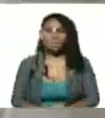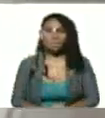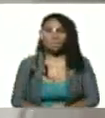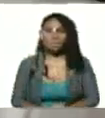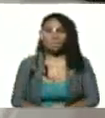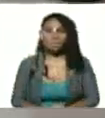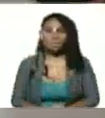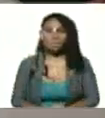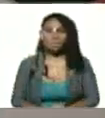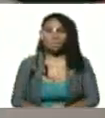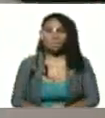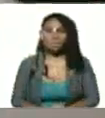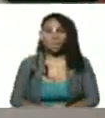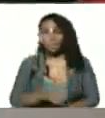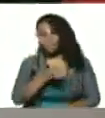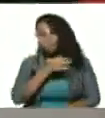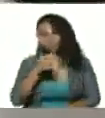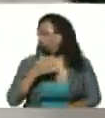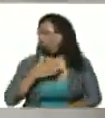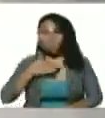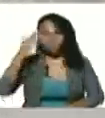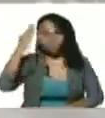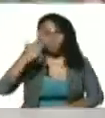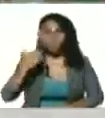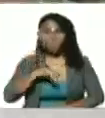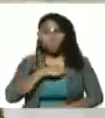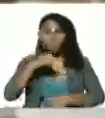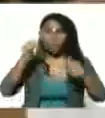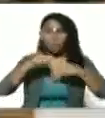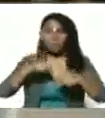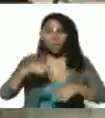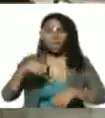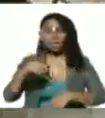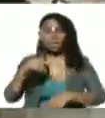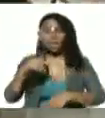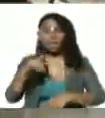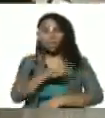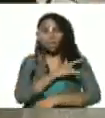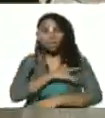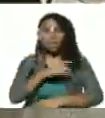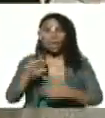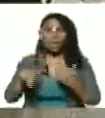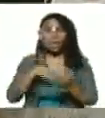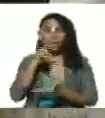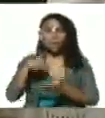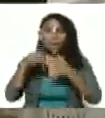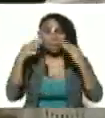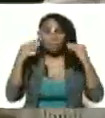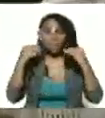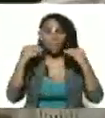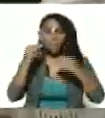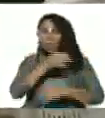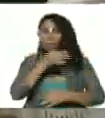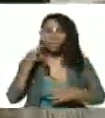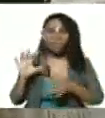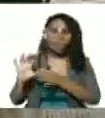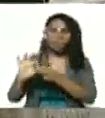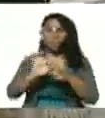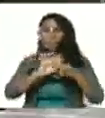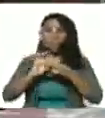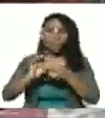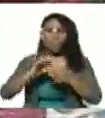efectivamente mi comandante nos encontramos en la sede de la Universidad Nacional Experimental de la Seguridad en perfecta unión